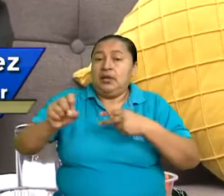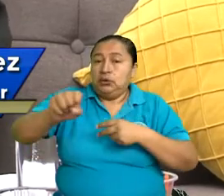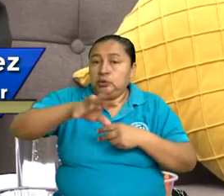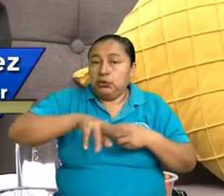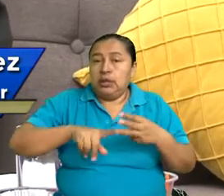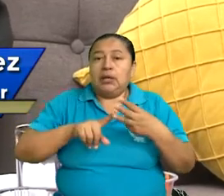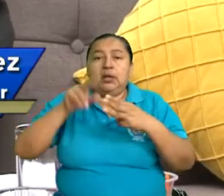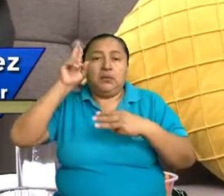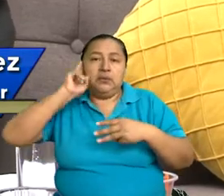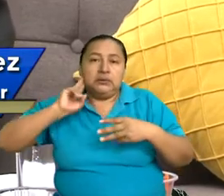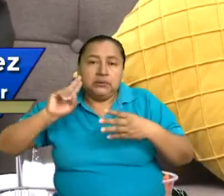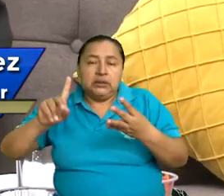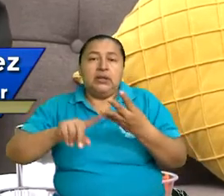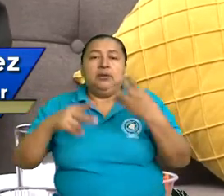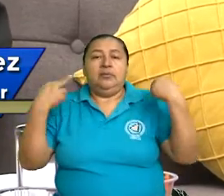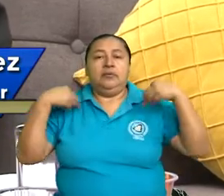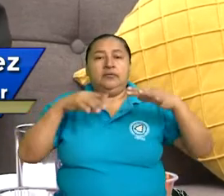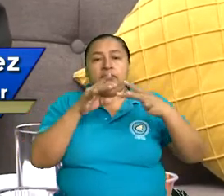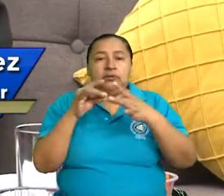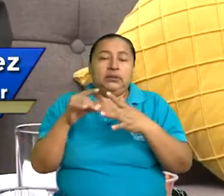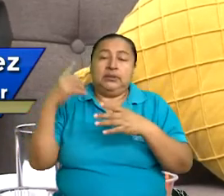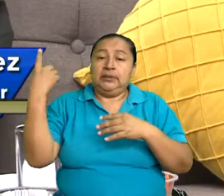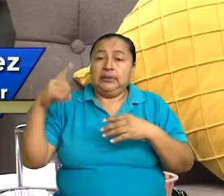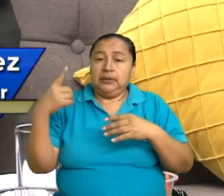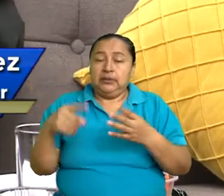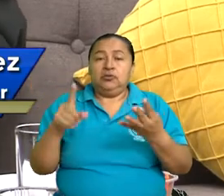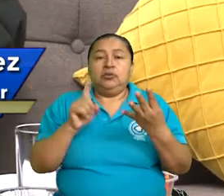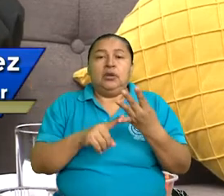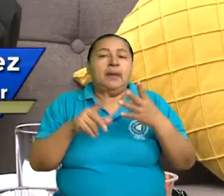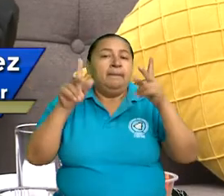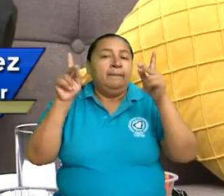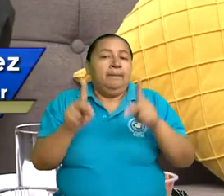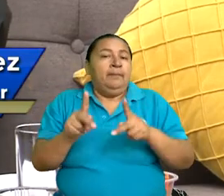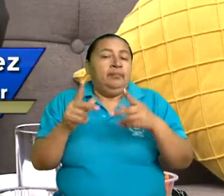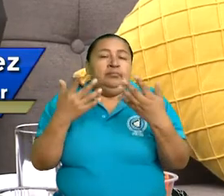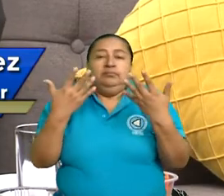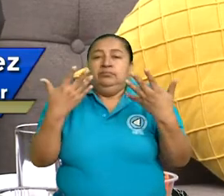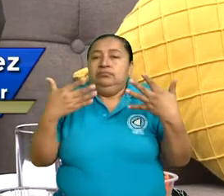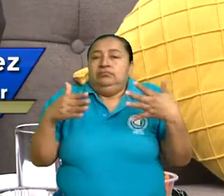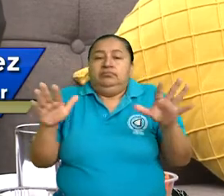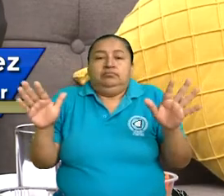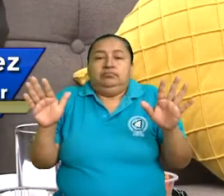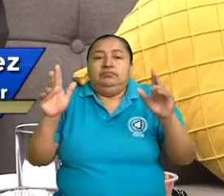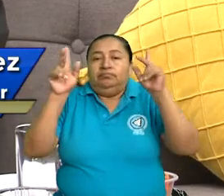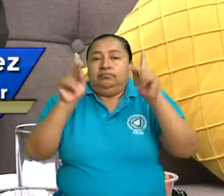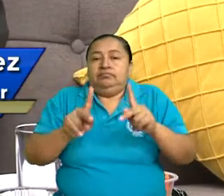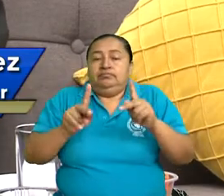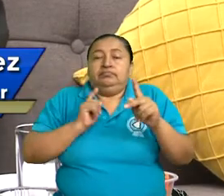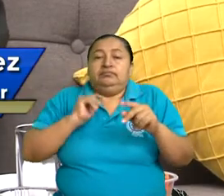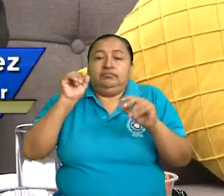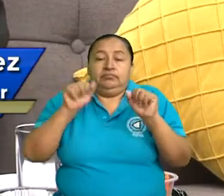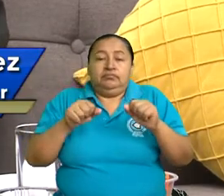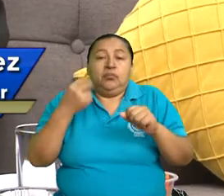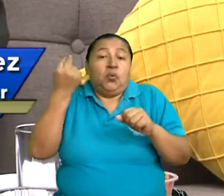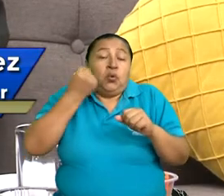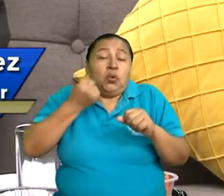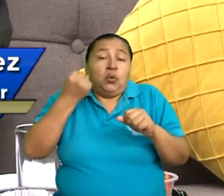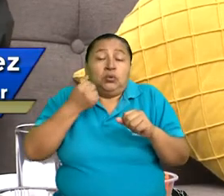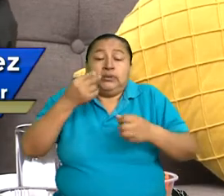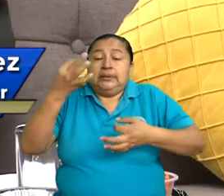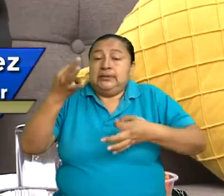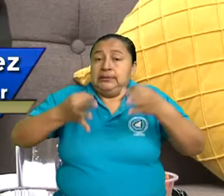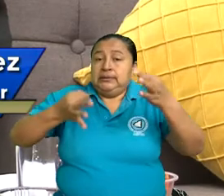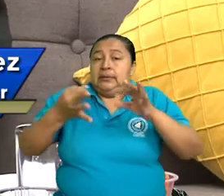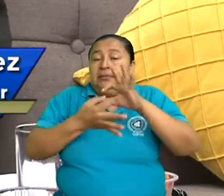a las universidades, a los profesionales del derecho, a quienes se convierten en usuarios del sistema de justicia,